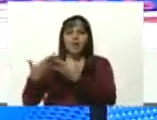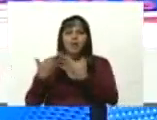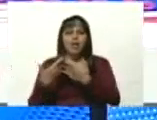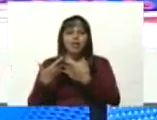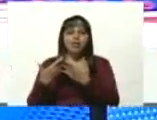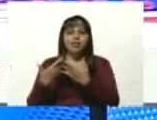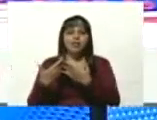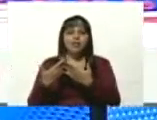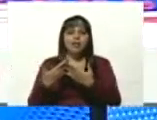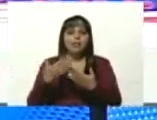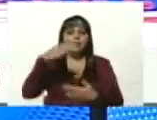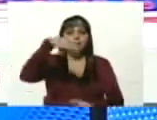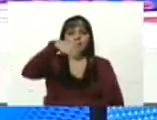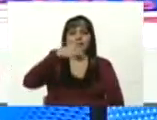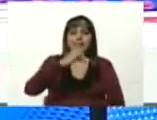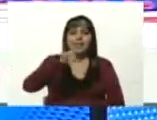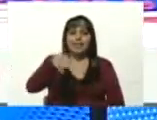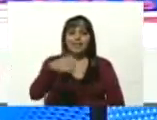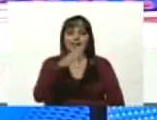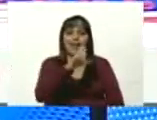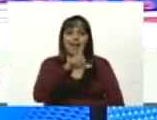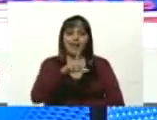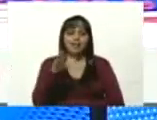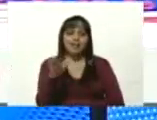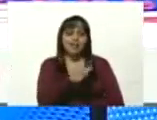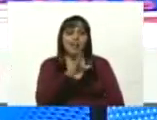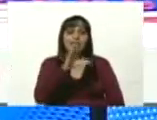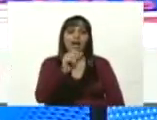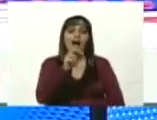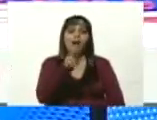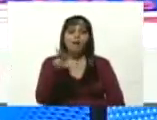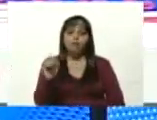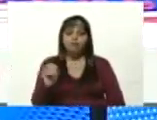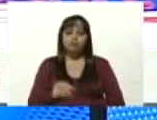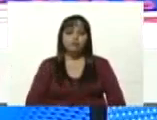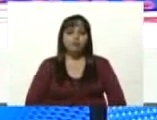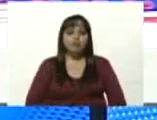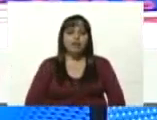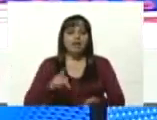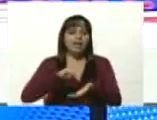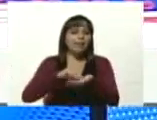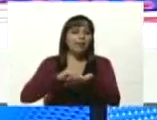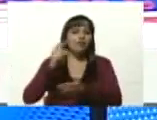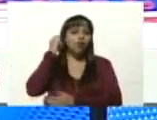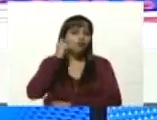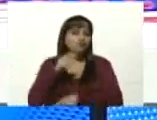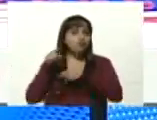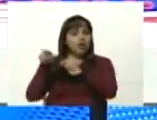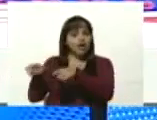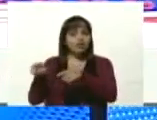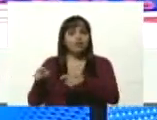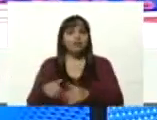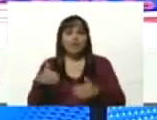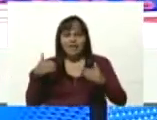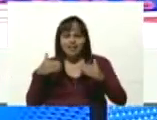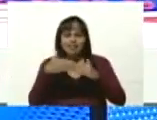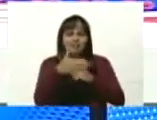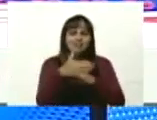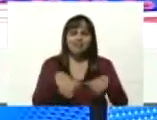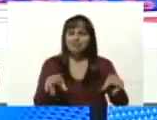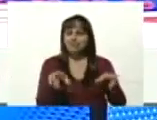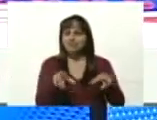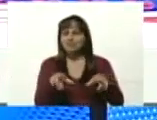Cara aquí en la avenida Sucre precisamente de la parroquia Sucre allí en la entrada de Catia